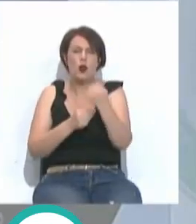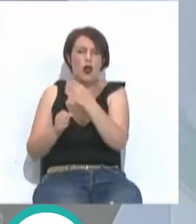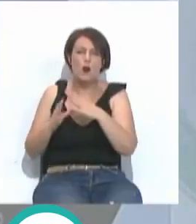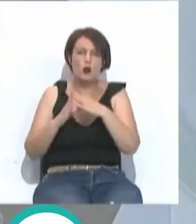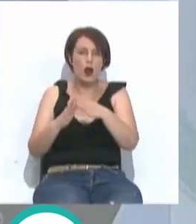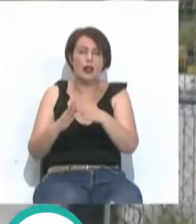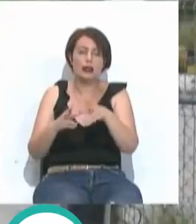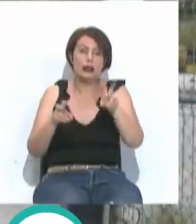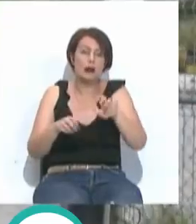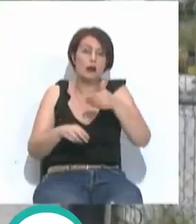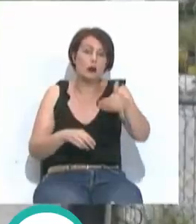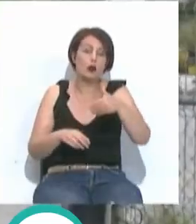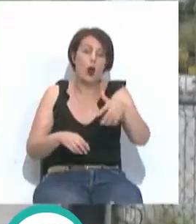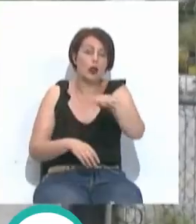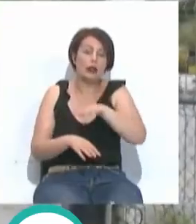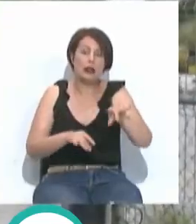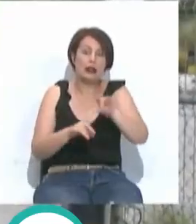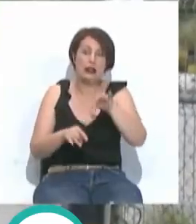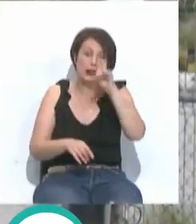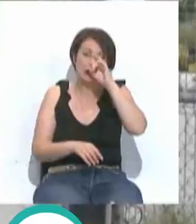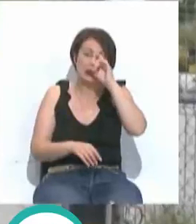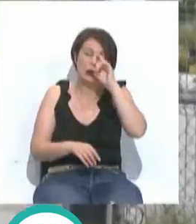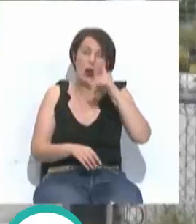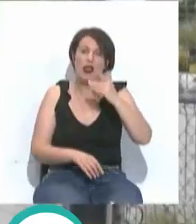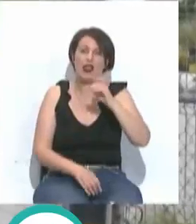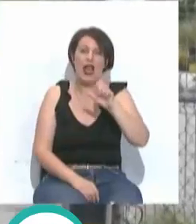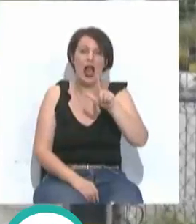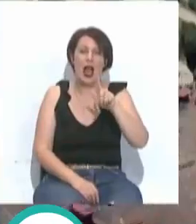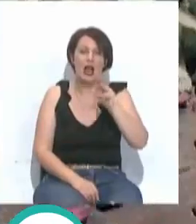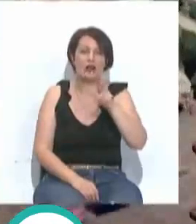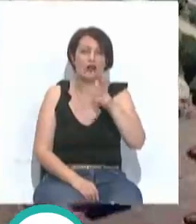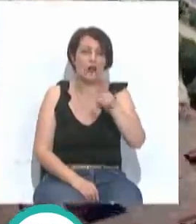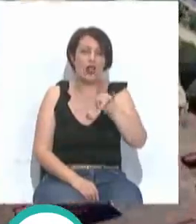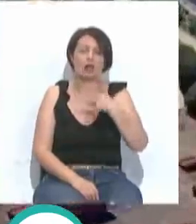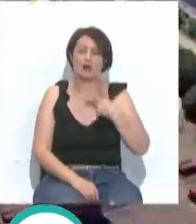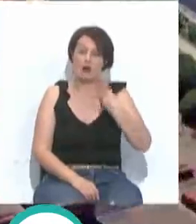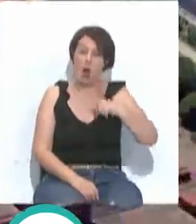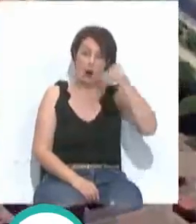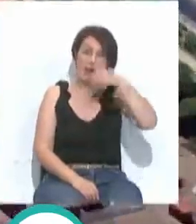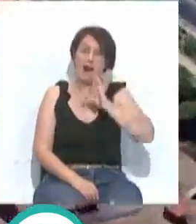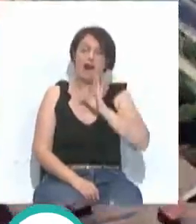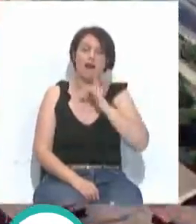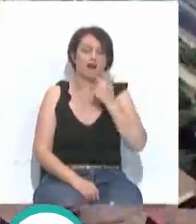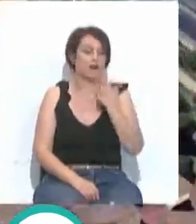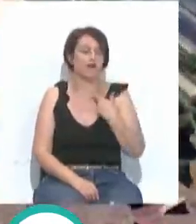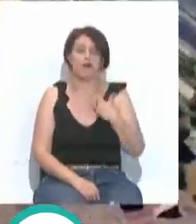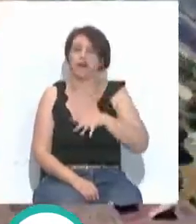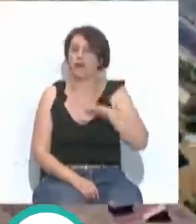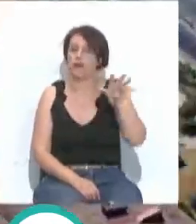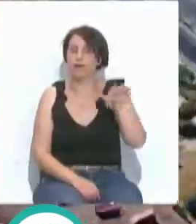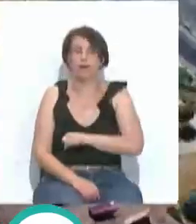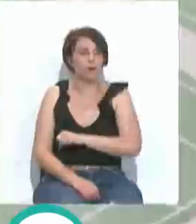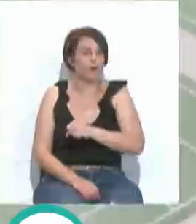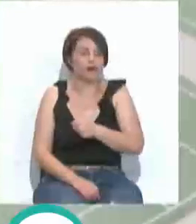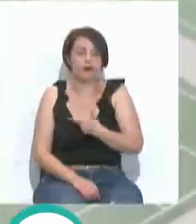portuaria sobre el futuro de los antiguos terrenos de Delfi. Sánchez Rojas ha defendido la legitimidad de la adquisición de los